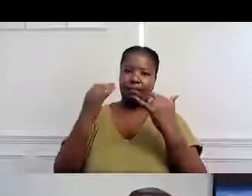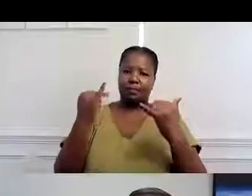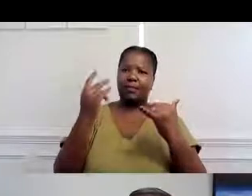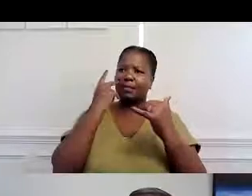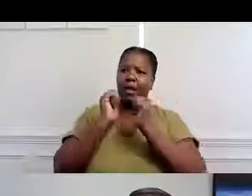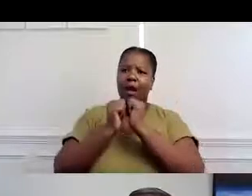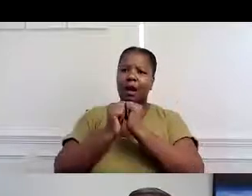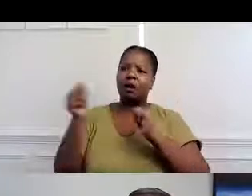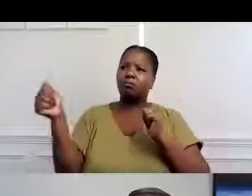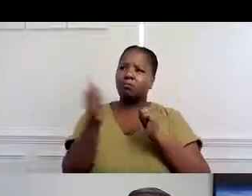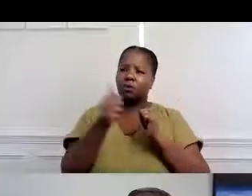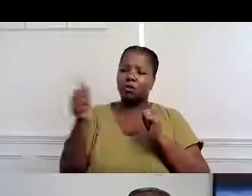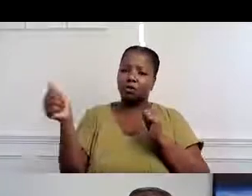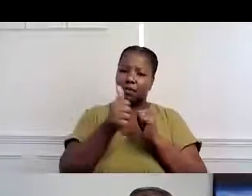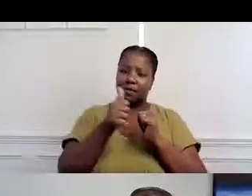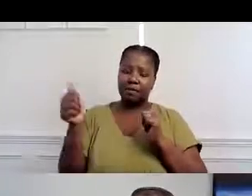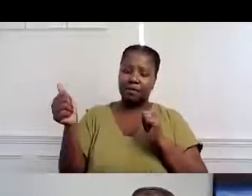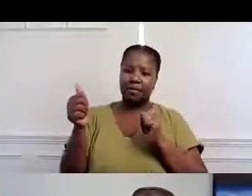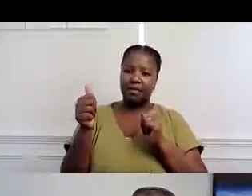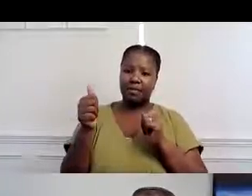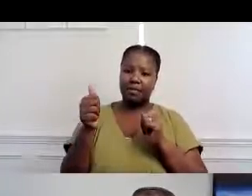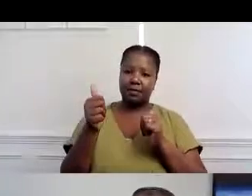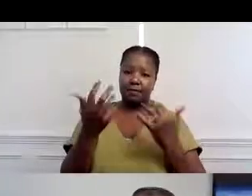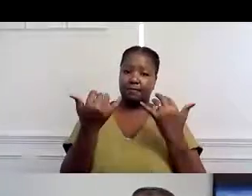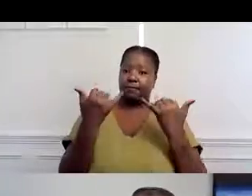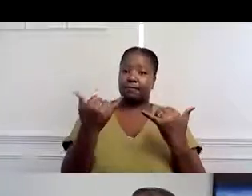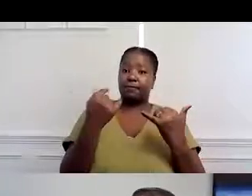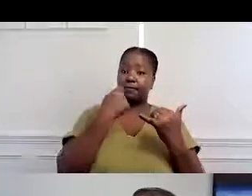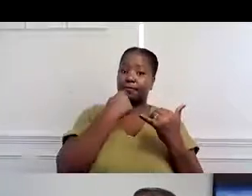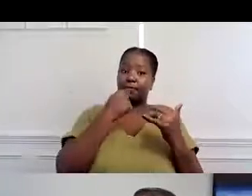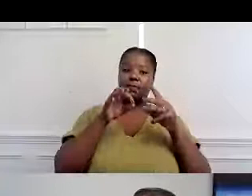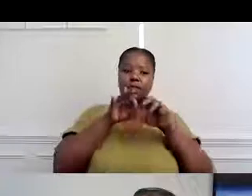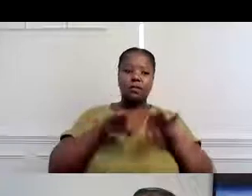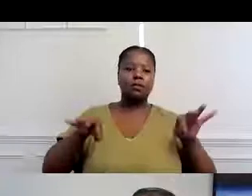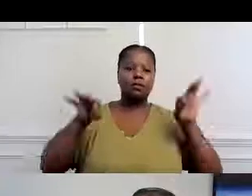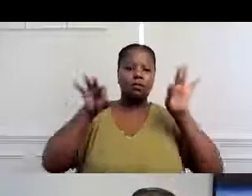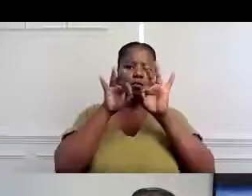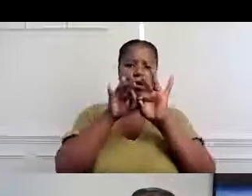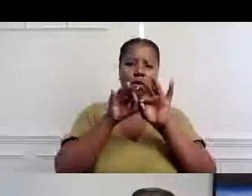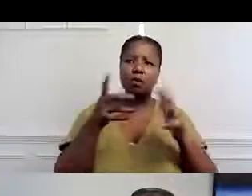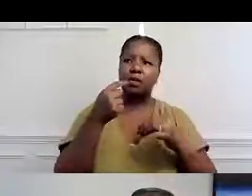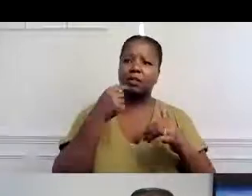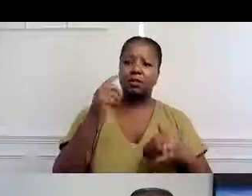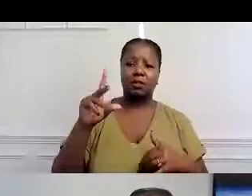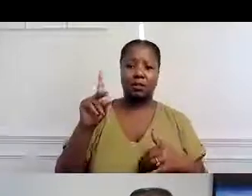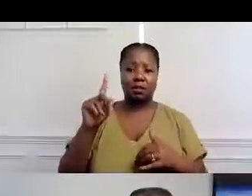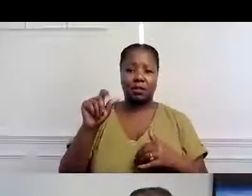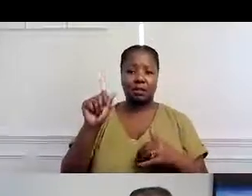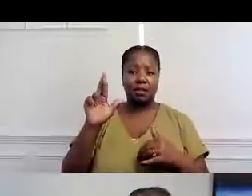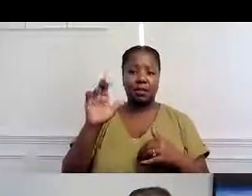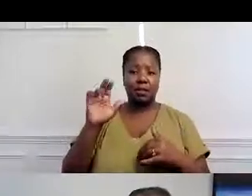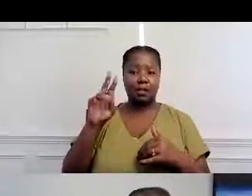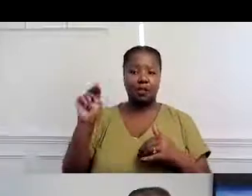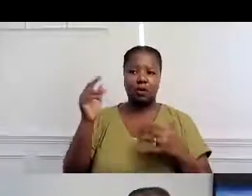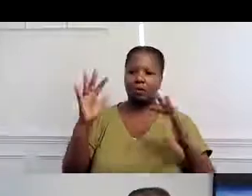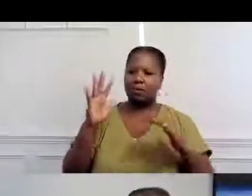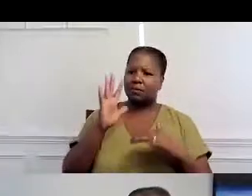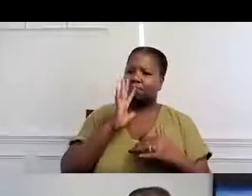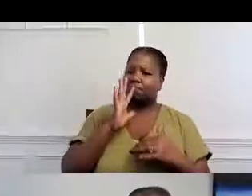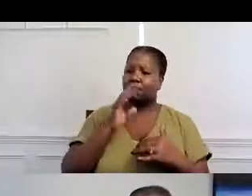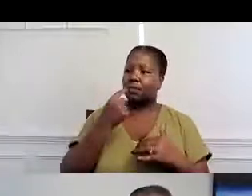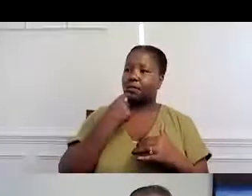pasajeros no son lo que necesitamos. Tal vez necesitamos vehículos más pequeños. Y como mencionó Karen de